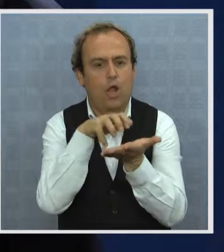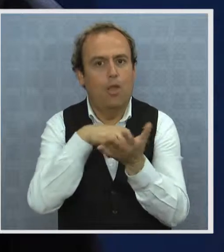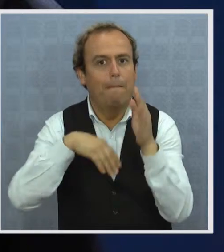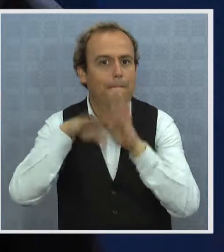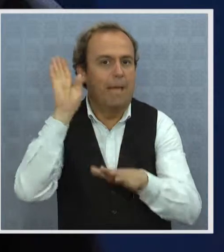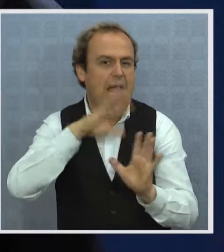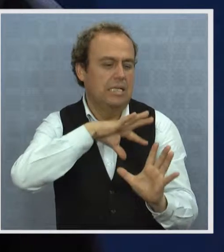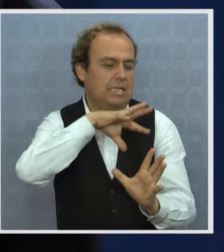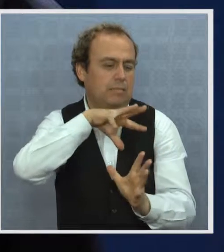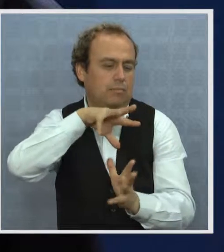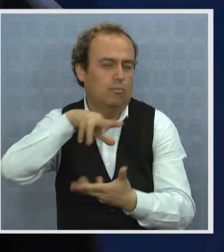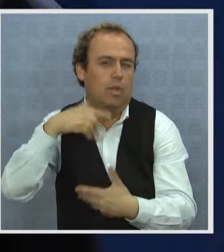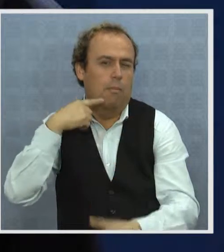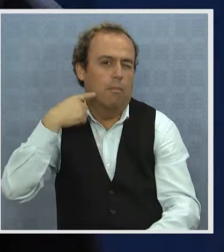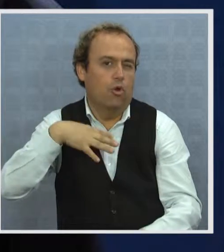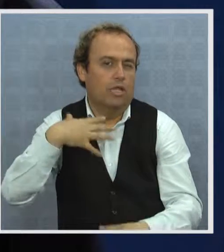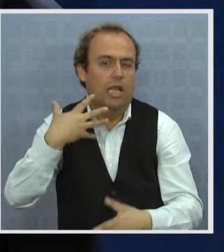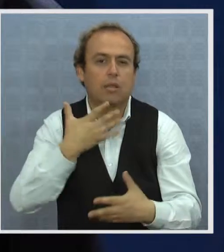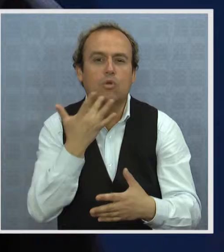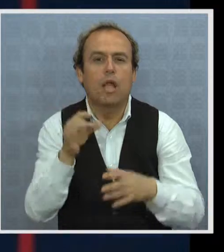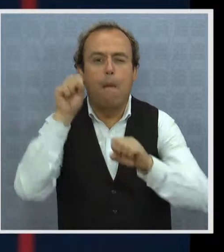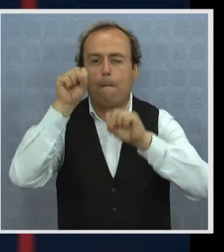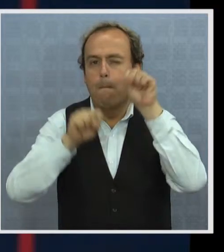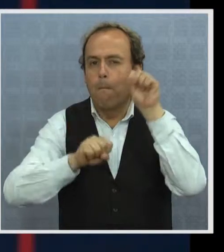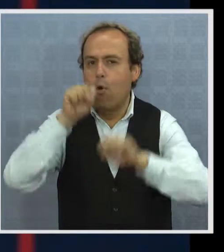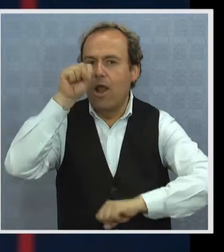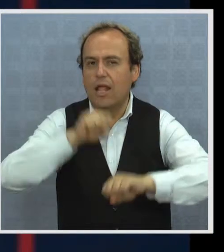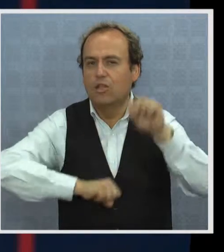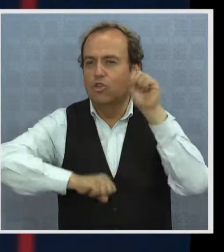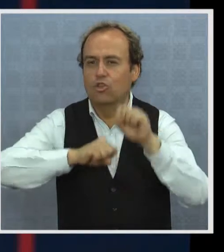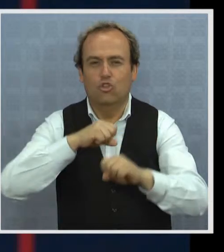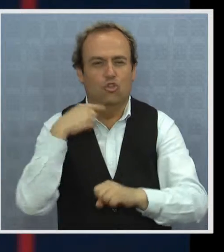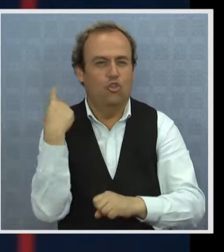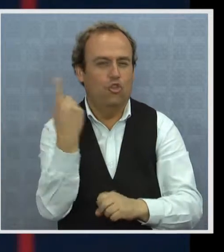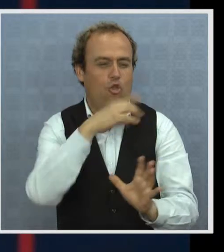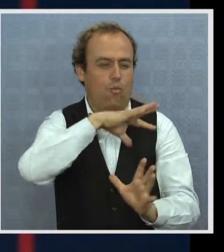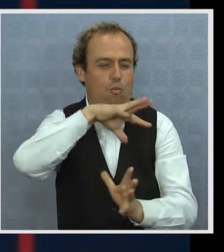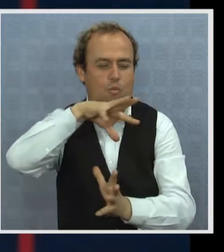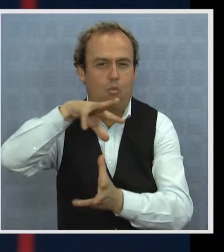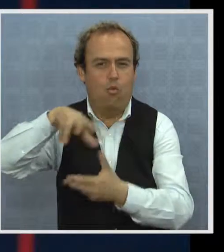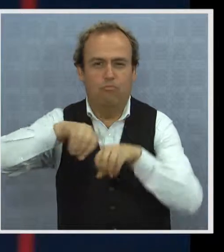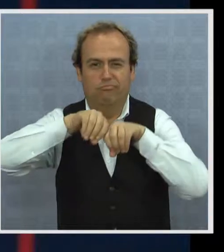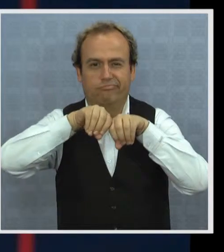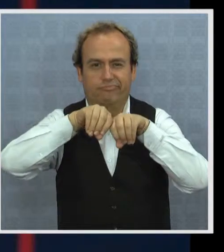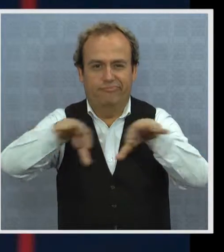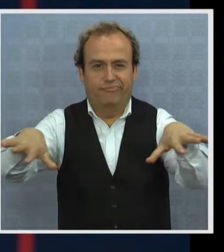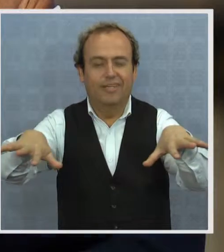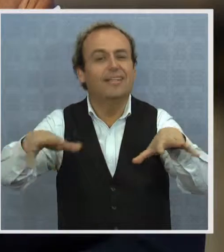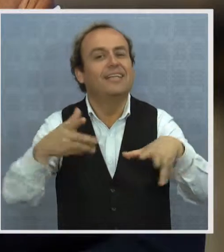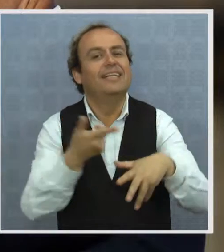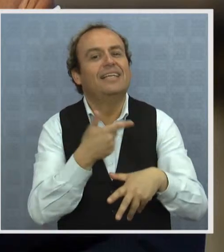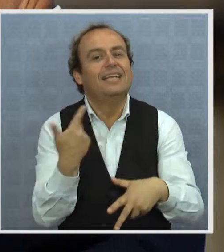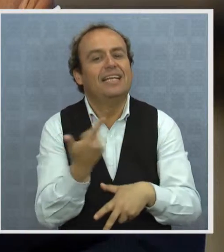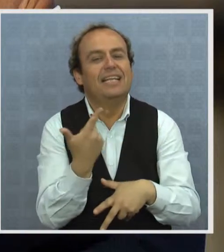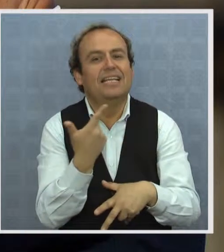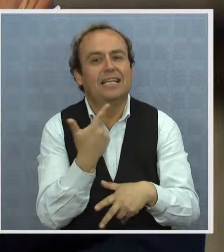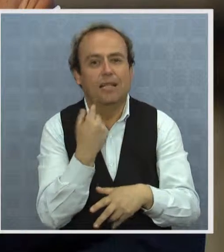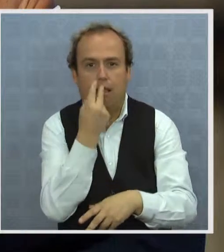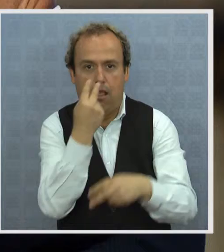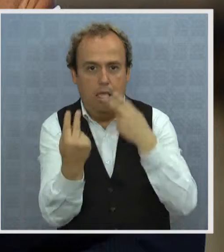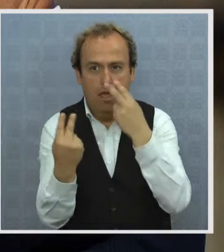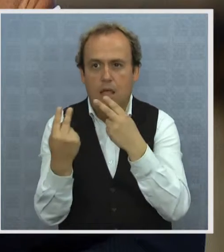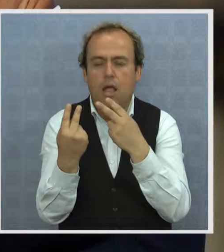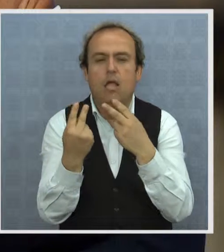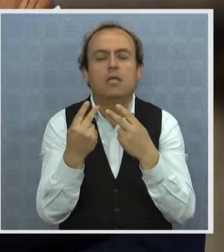más importante del mundo, porque sus brazos políticos llegan a todos los rincones del planeta o porque su influencia provoca o